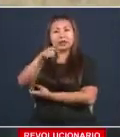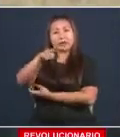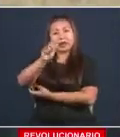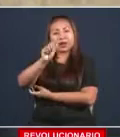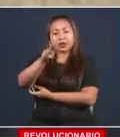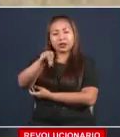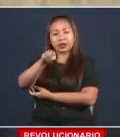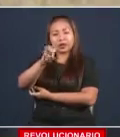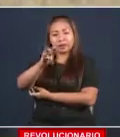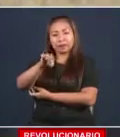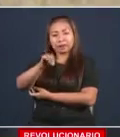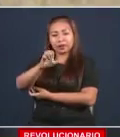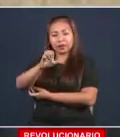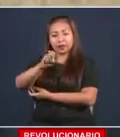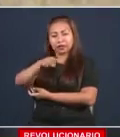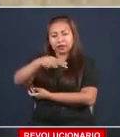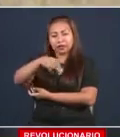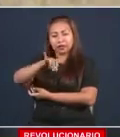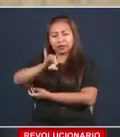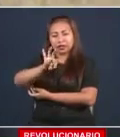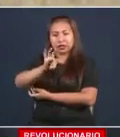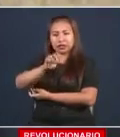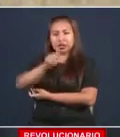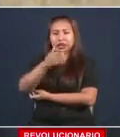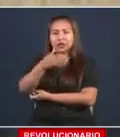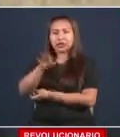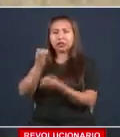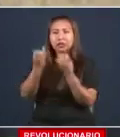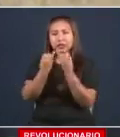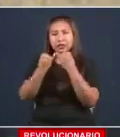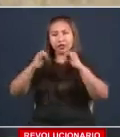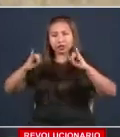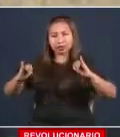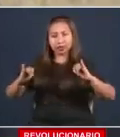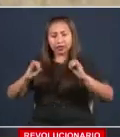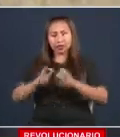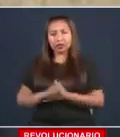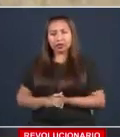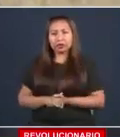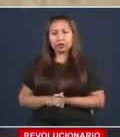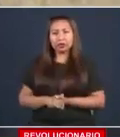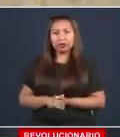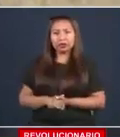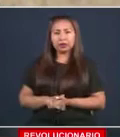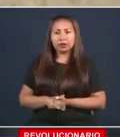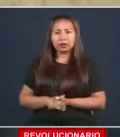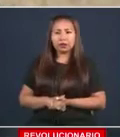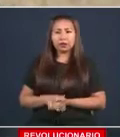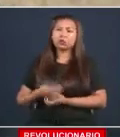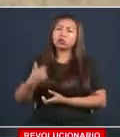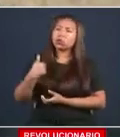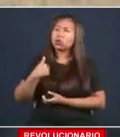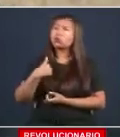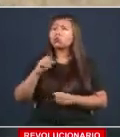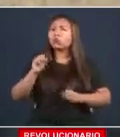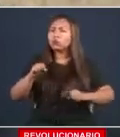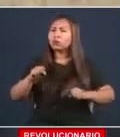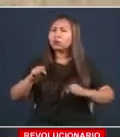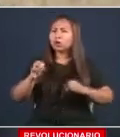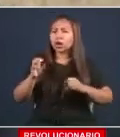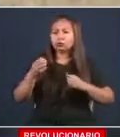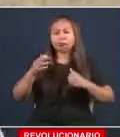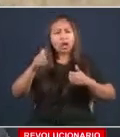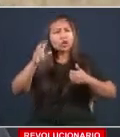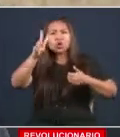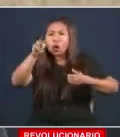y la bancada independiente. Que podemos estar en desacuerdo, pero